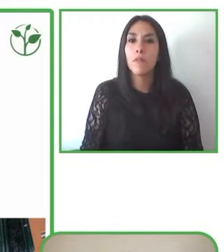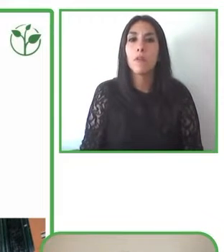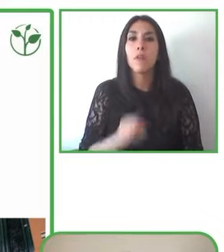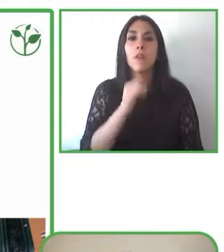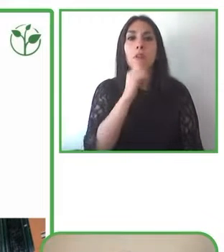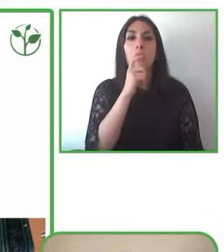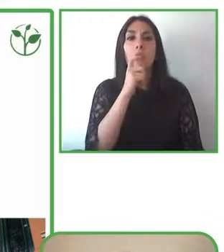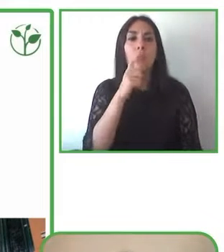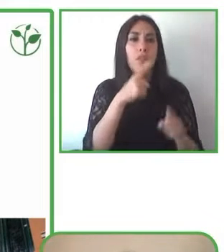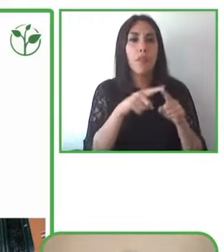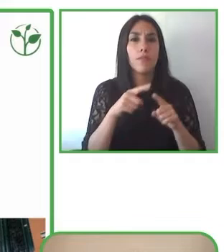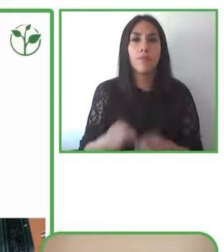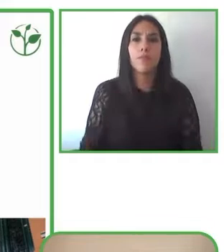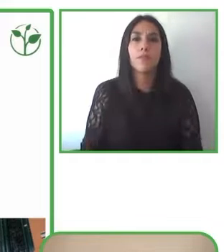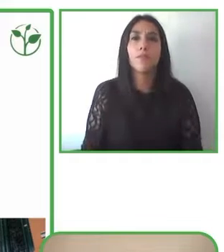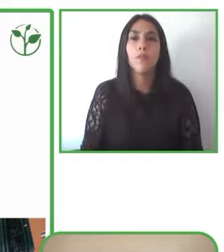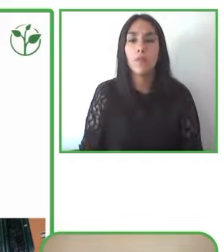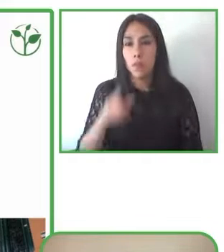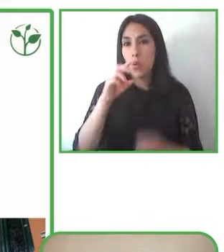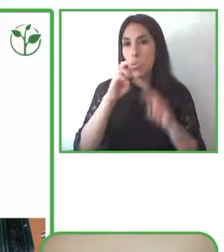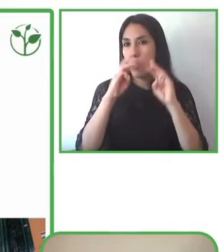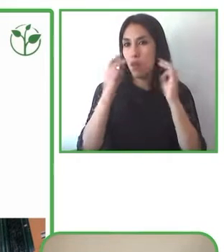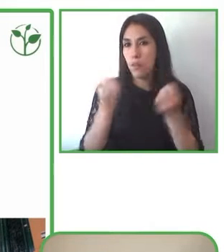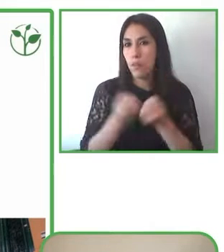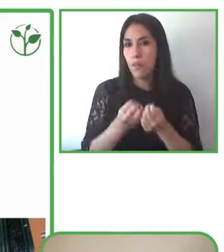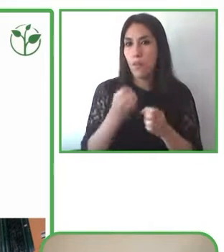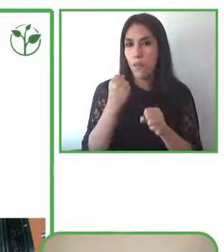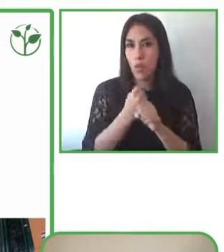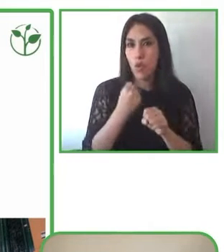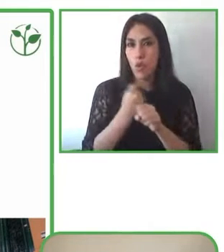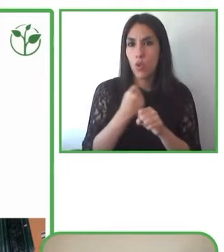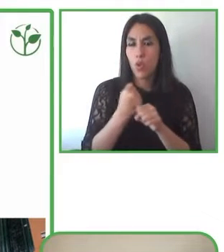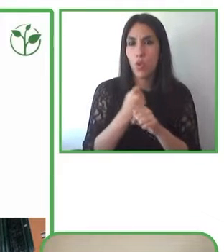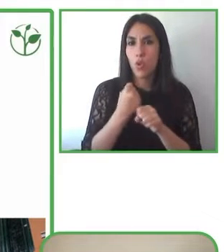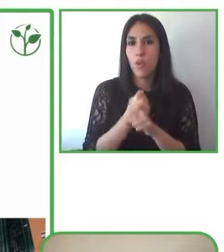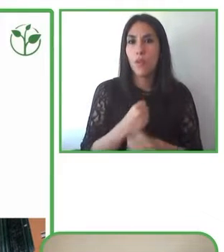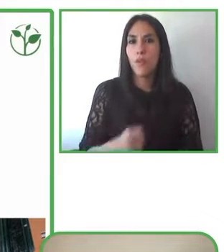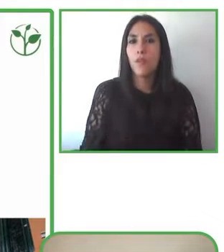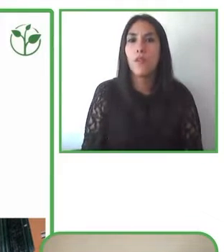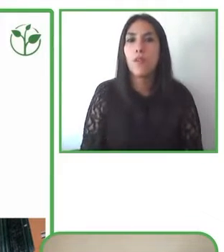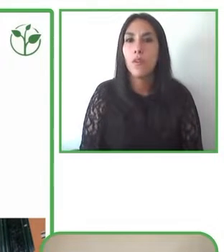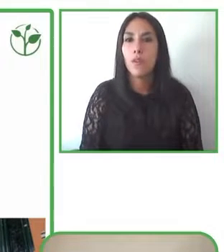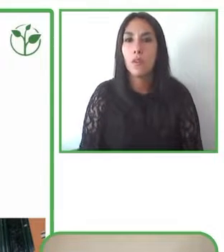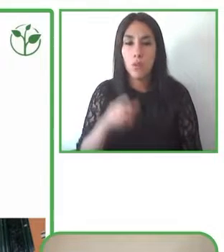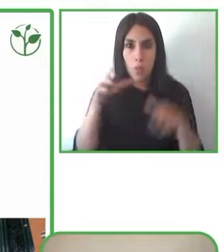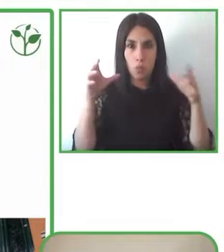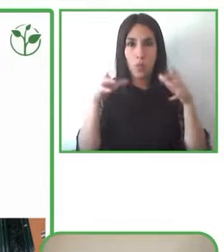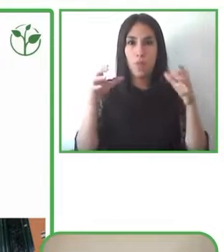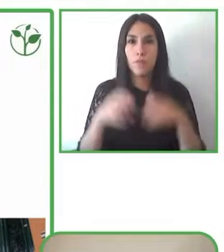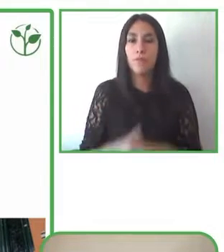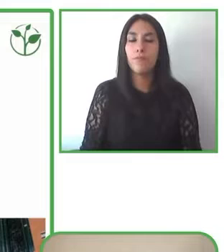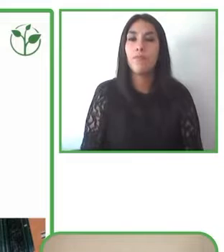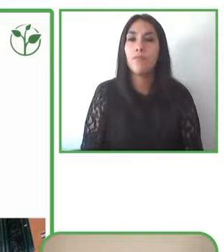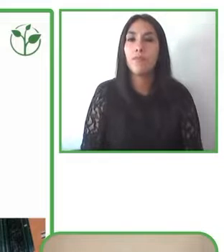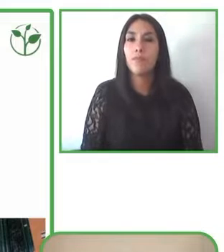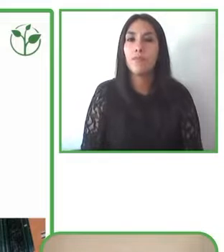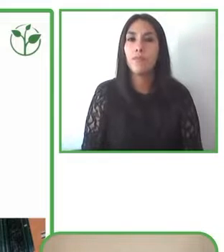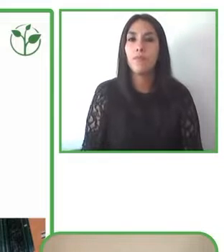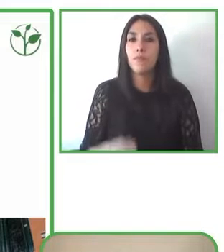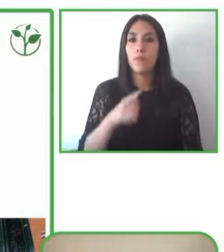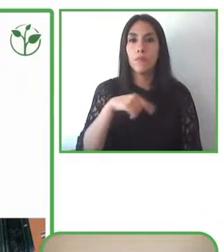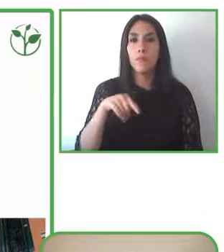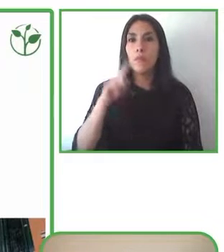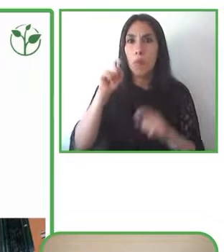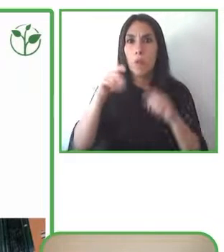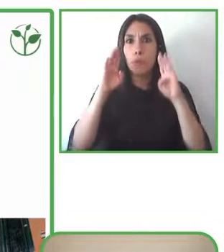diferentes bueno pues contenidos evidentemente nos centramos por supuesto en temas de accesibilidad al medio